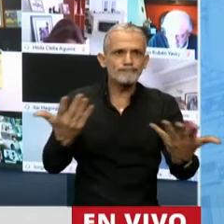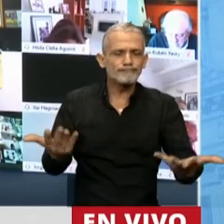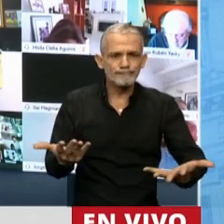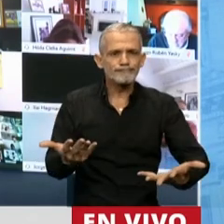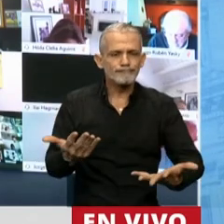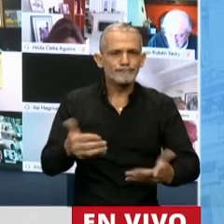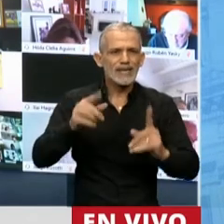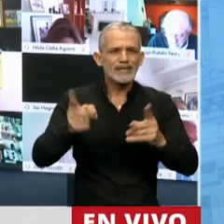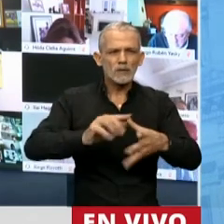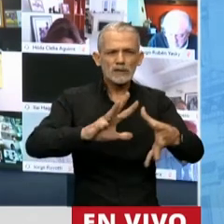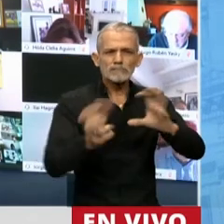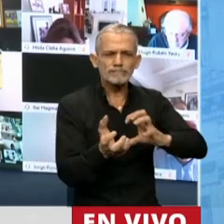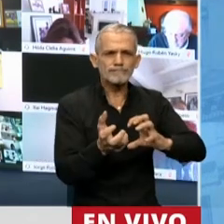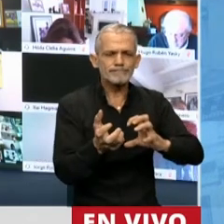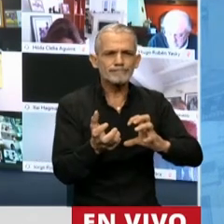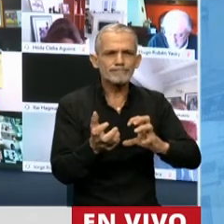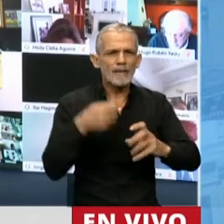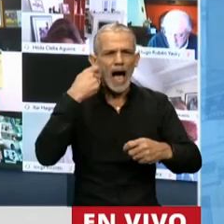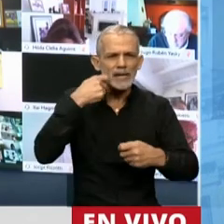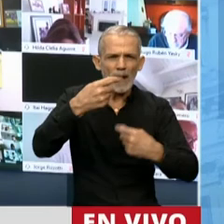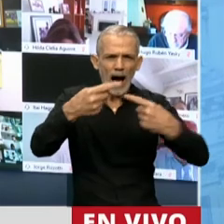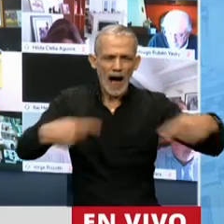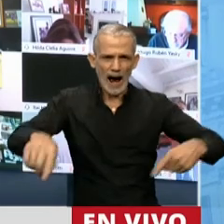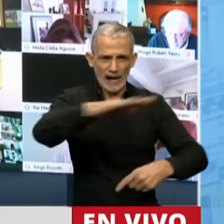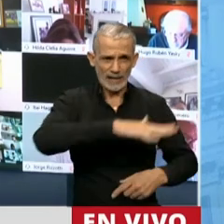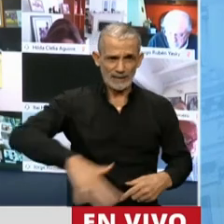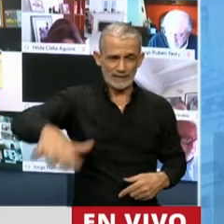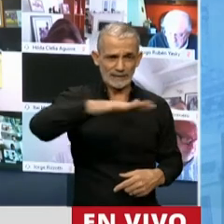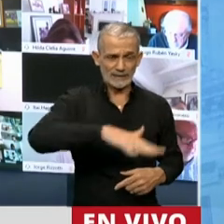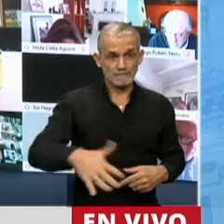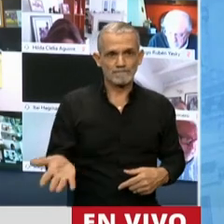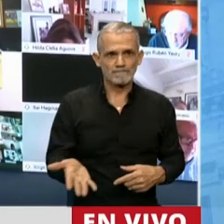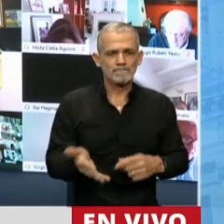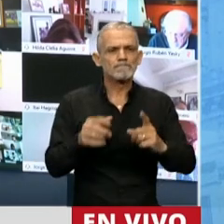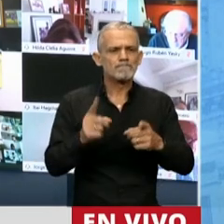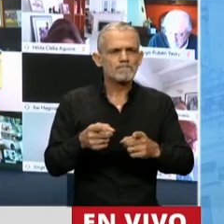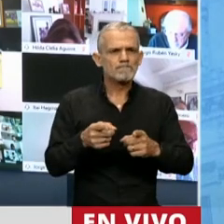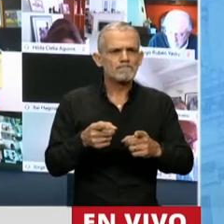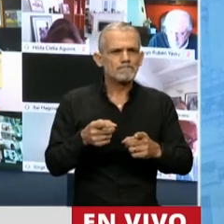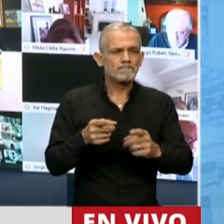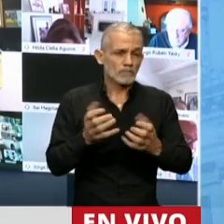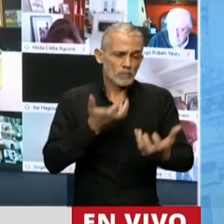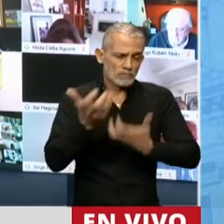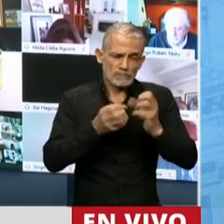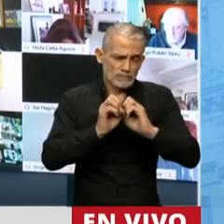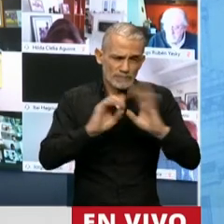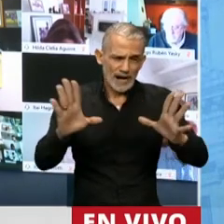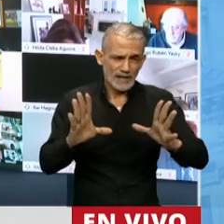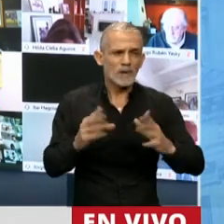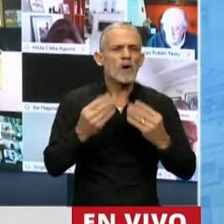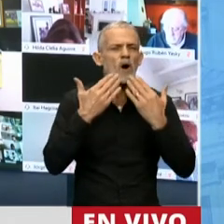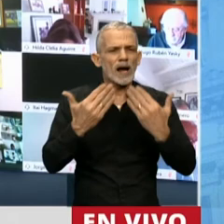así también afectando a nuestra fauna destacar en estos graves hechos y gracias